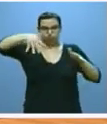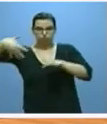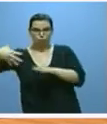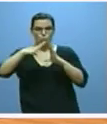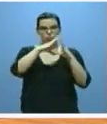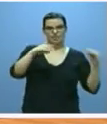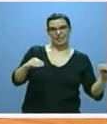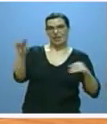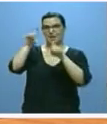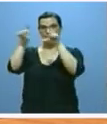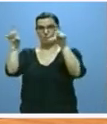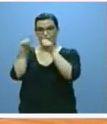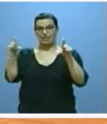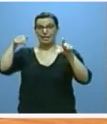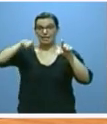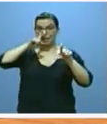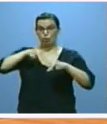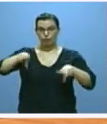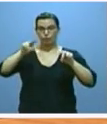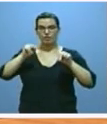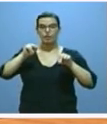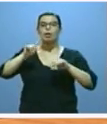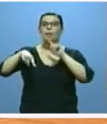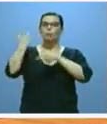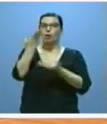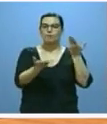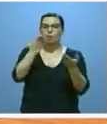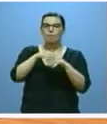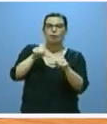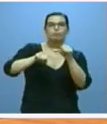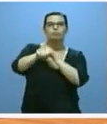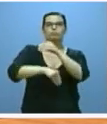procederemos a evaluar para el posterior impulso de nuevas actuaciones.